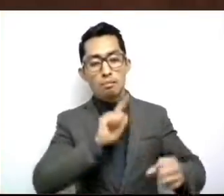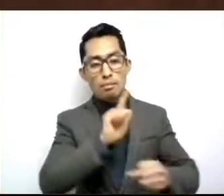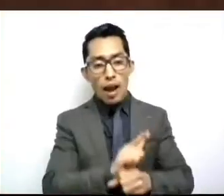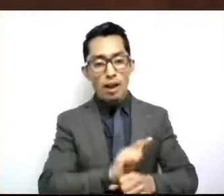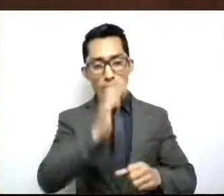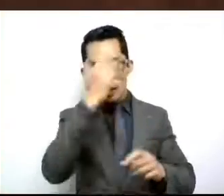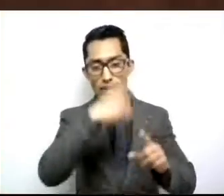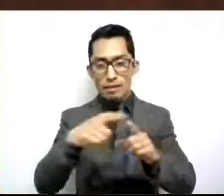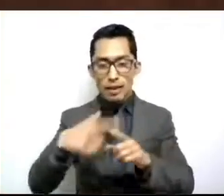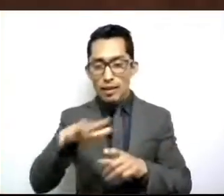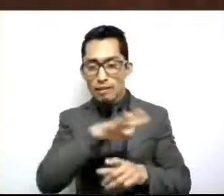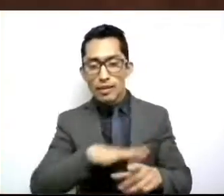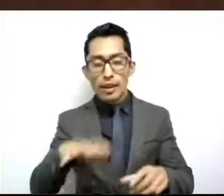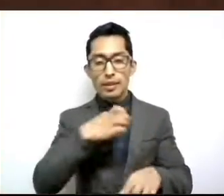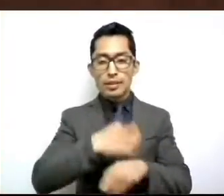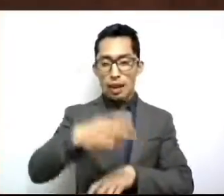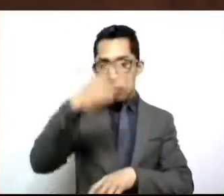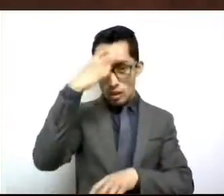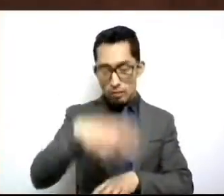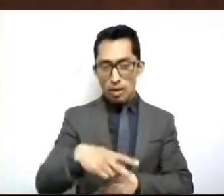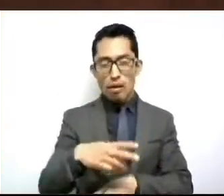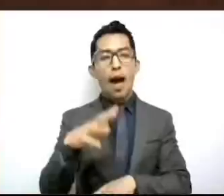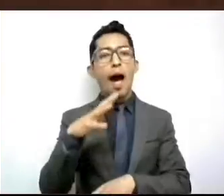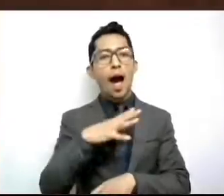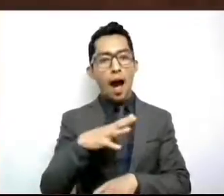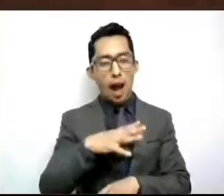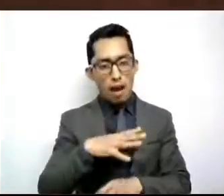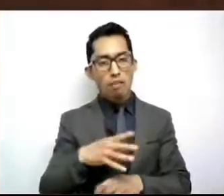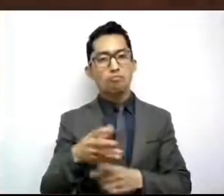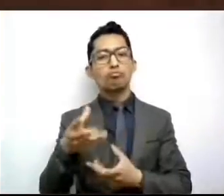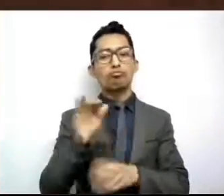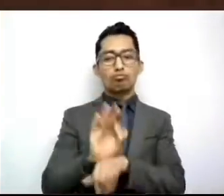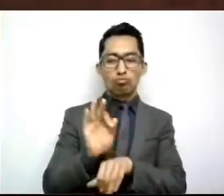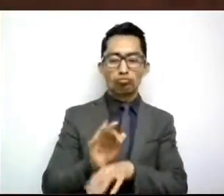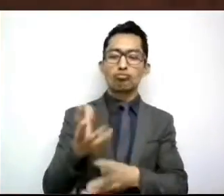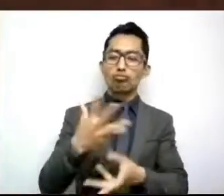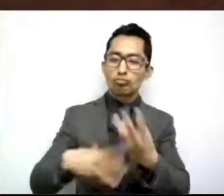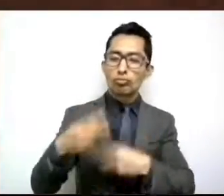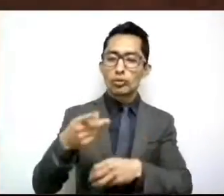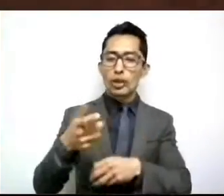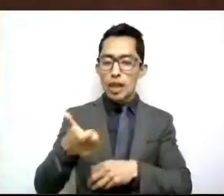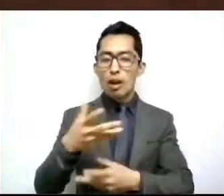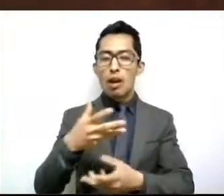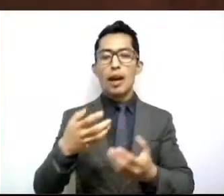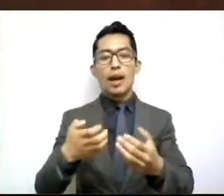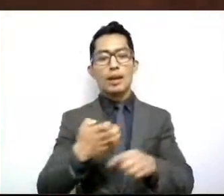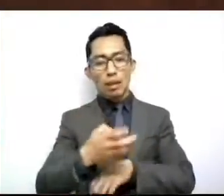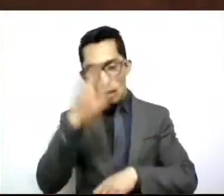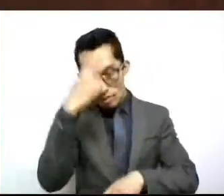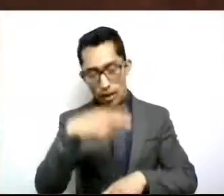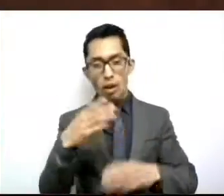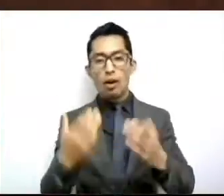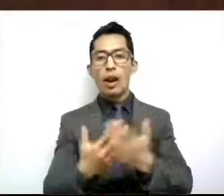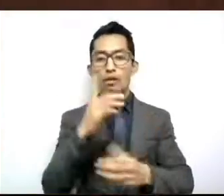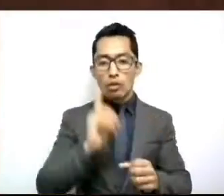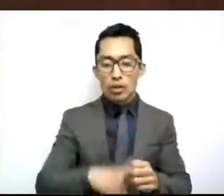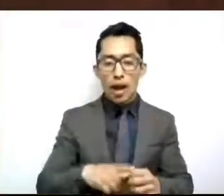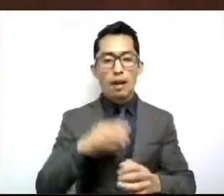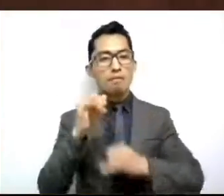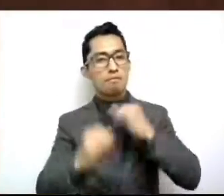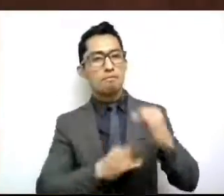México potencia la economía a nivel local, nacional e internacional,